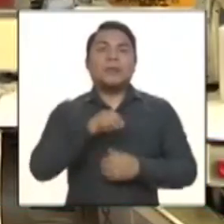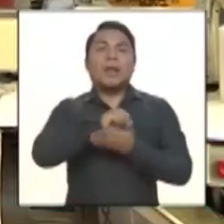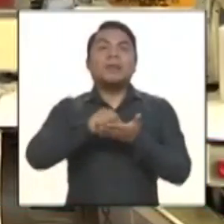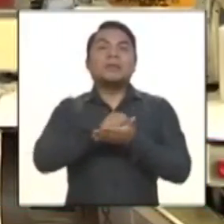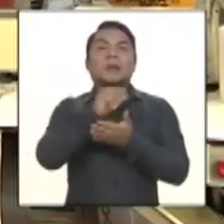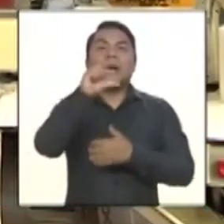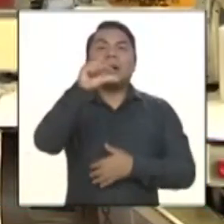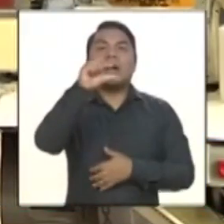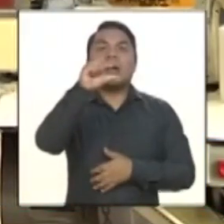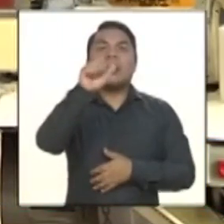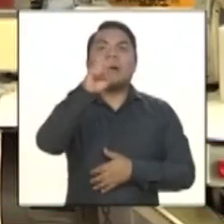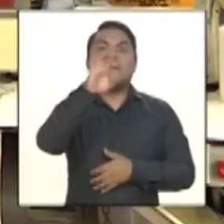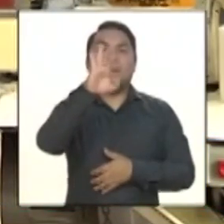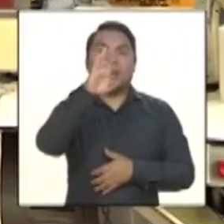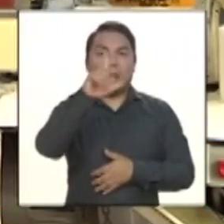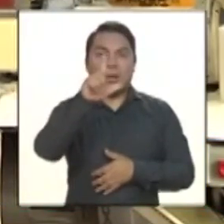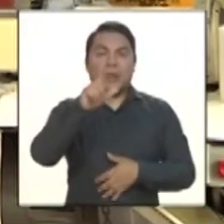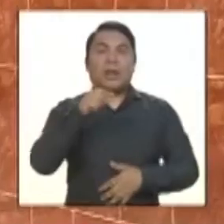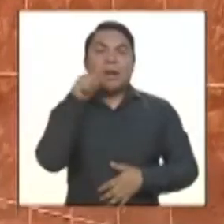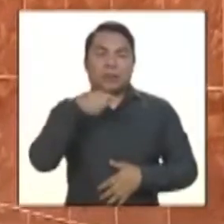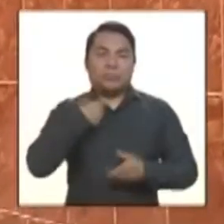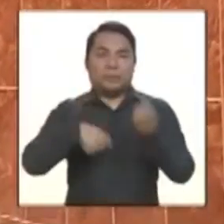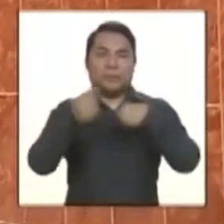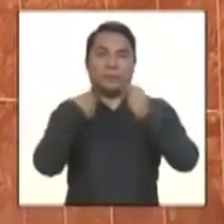Gabriel. Ahí está mi taller.